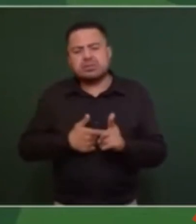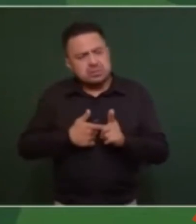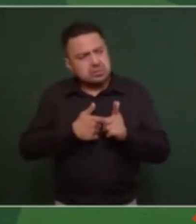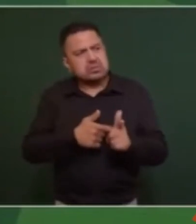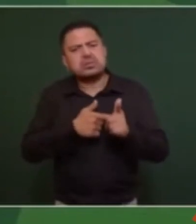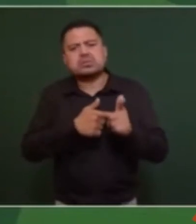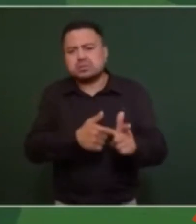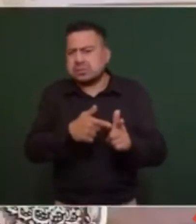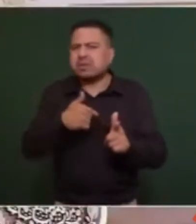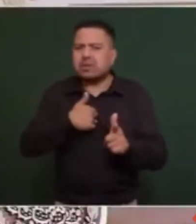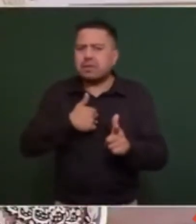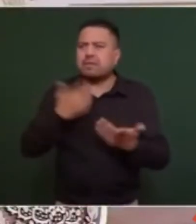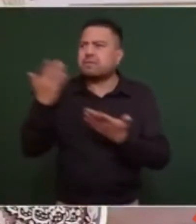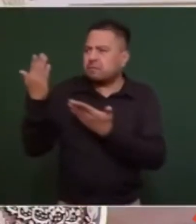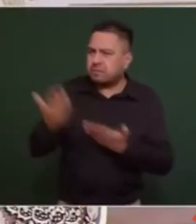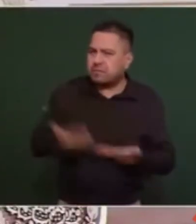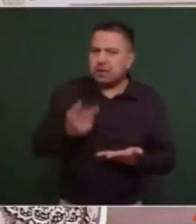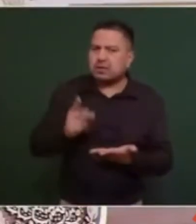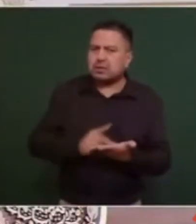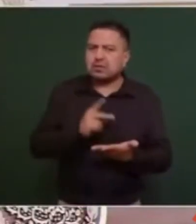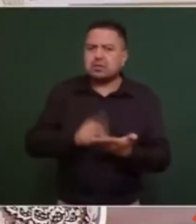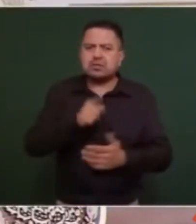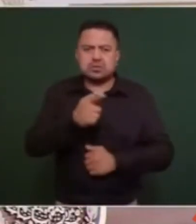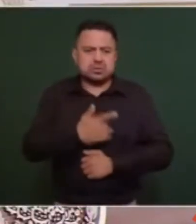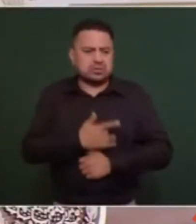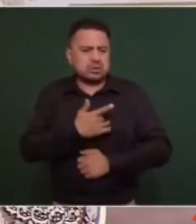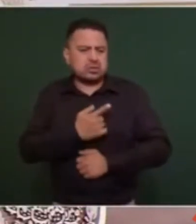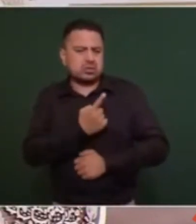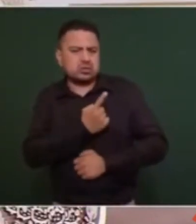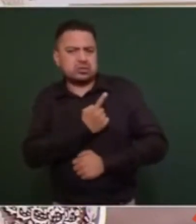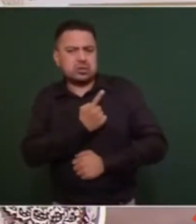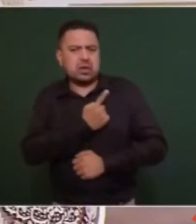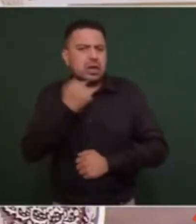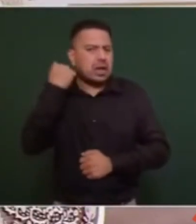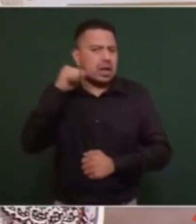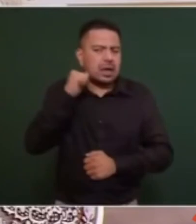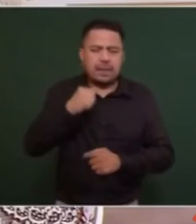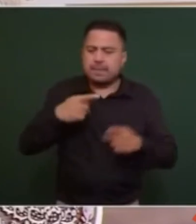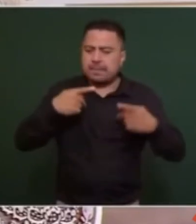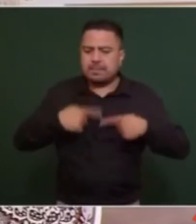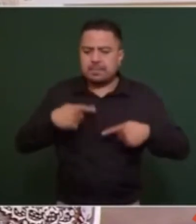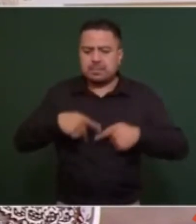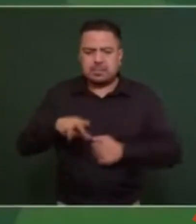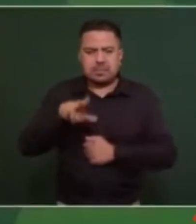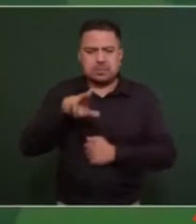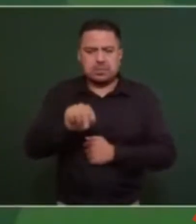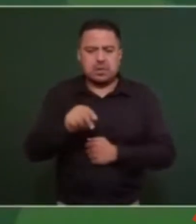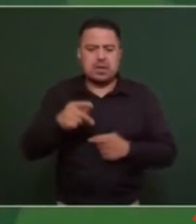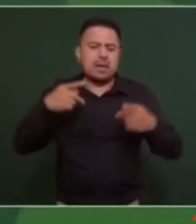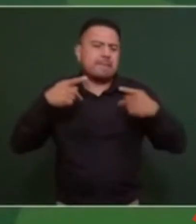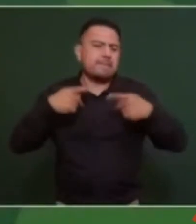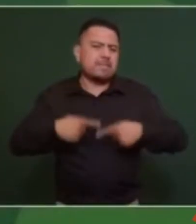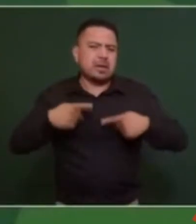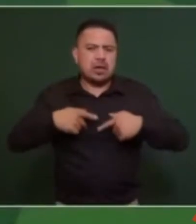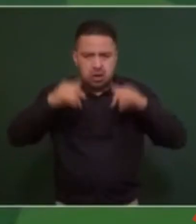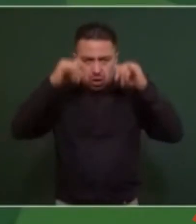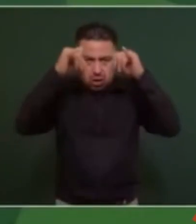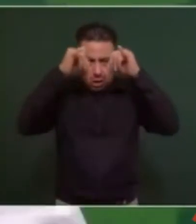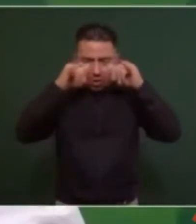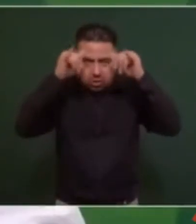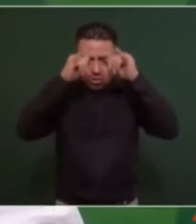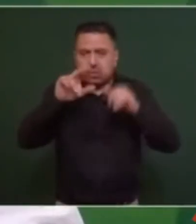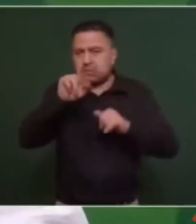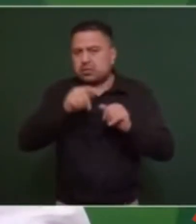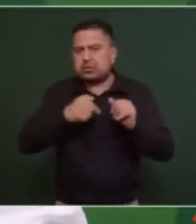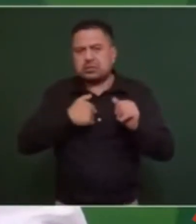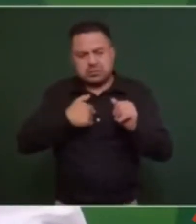viniendo y no están solos los acapulqueños ni la gente de Coyuca vamos